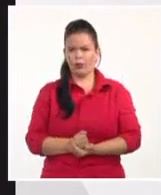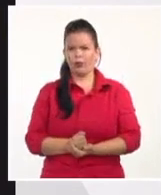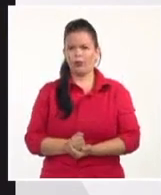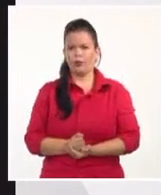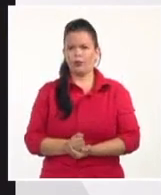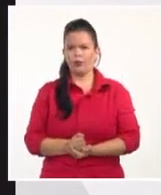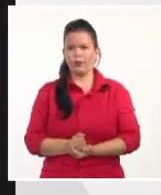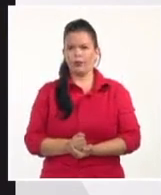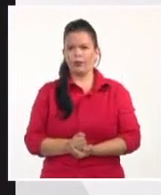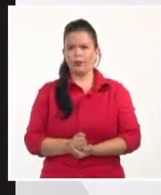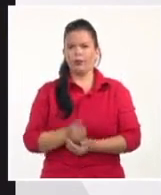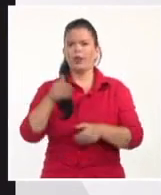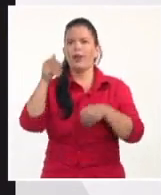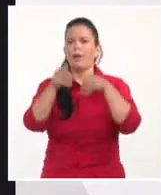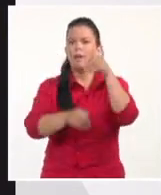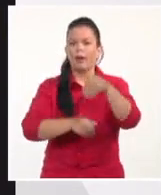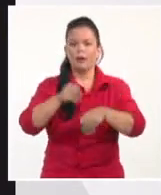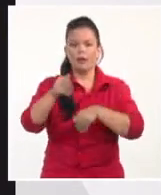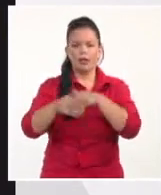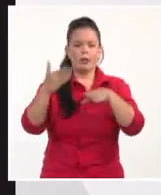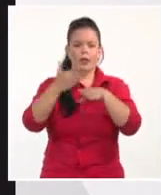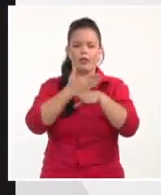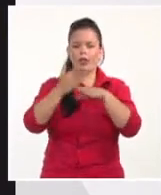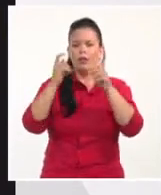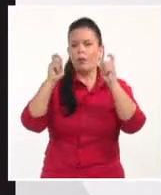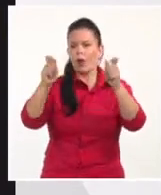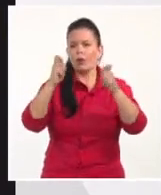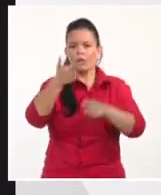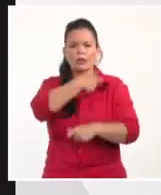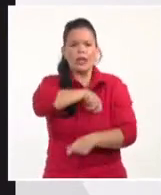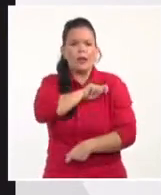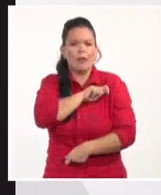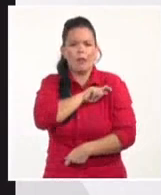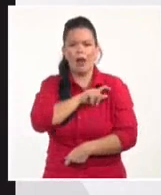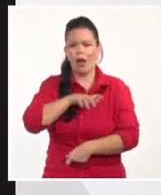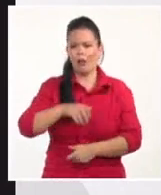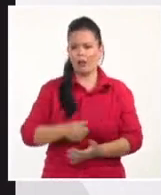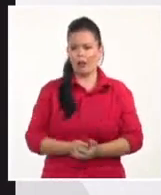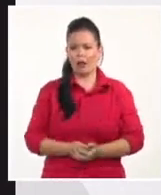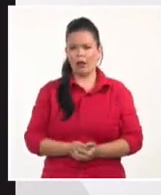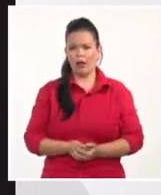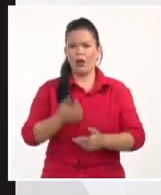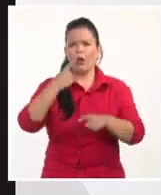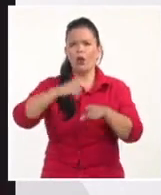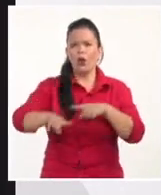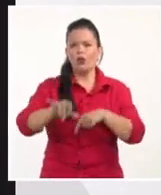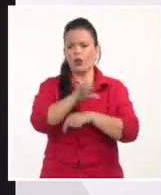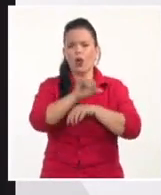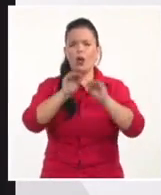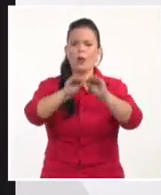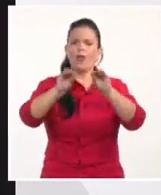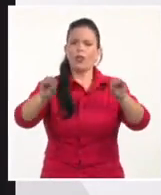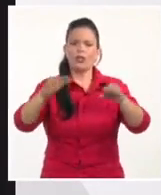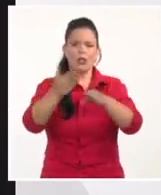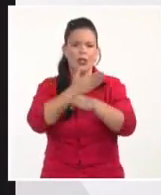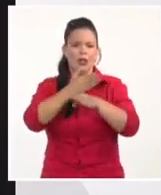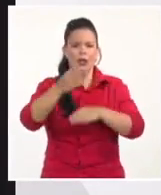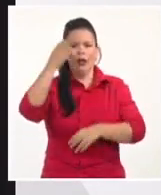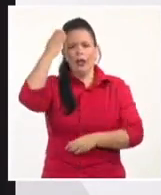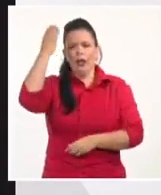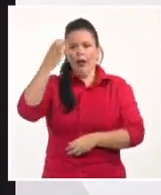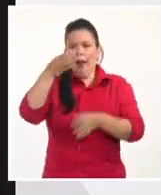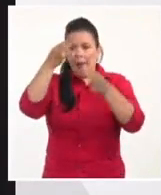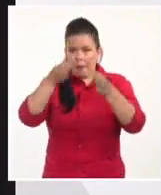participando en campañas también en España con SánchezBETEYÁ, con campañas, digamos, de movilización contra gobiernos, o incluso de su país, en